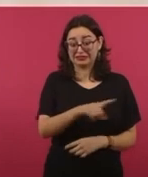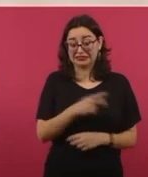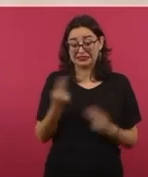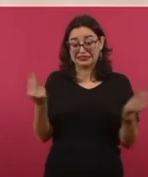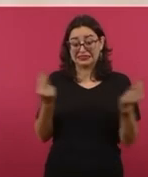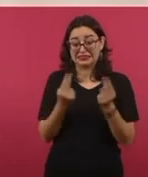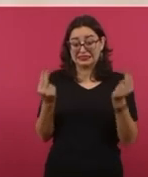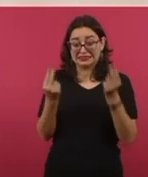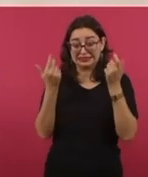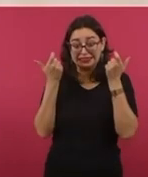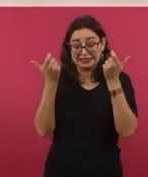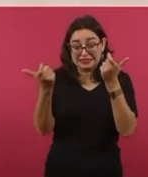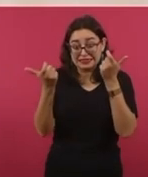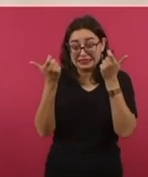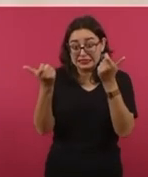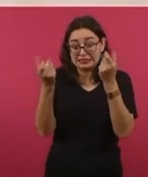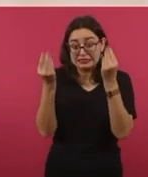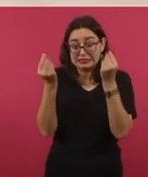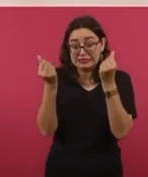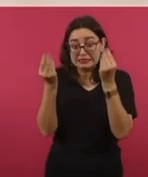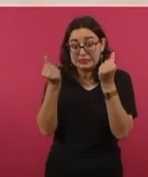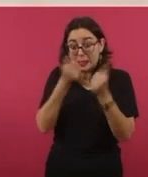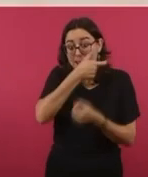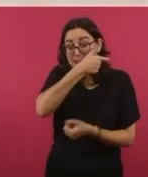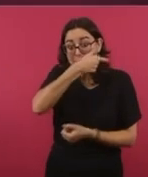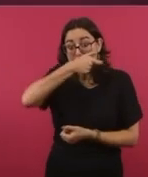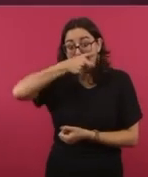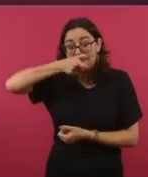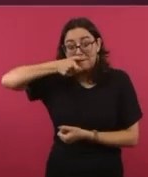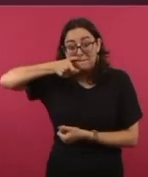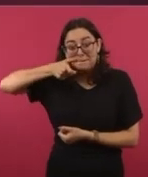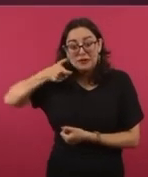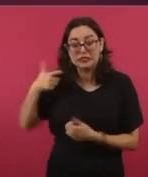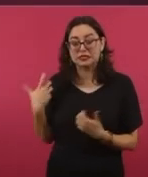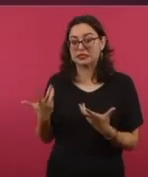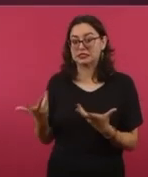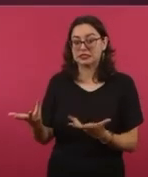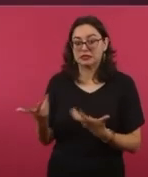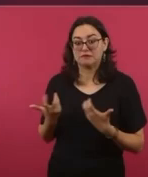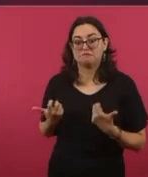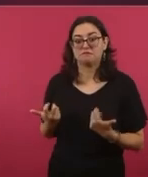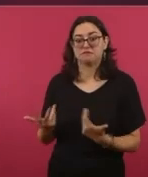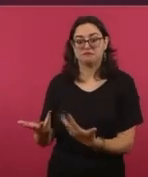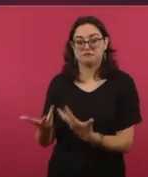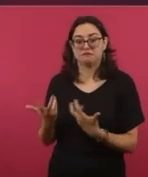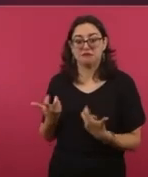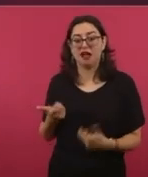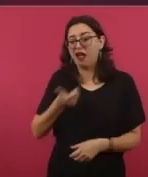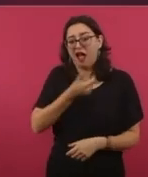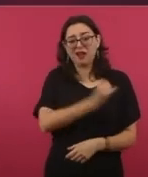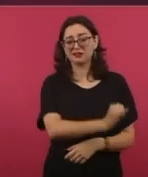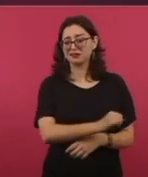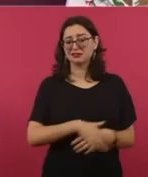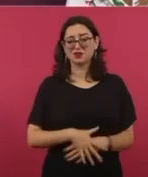no tienen llanadera, son muy corruptos.